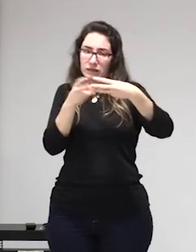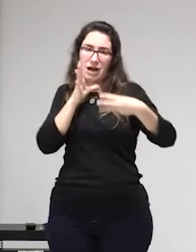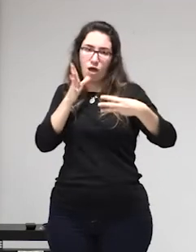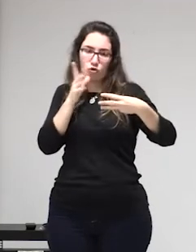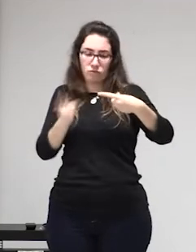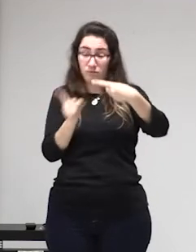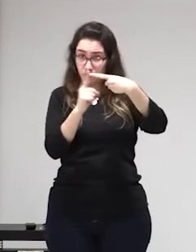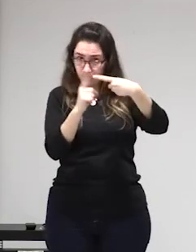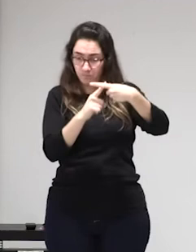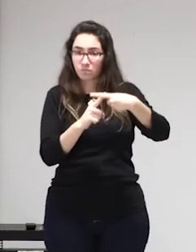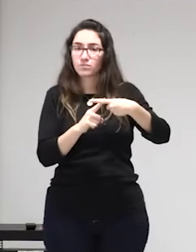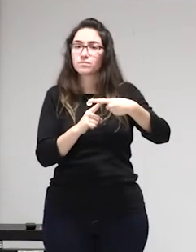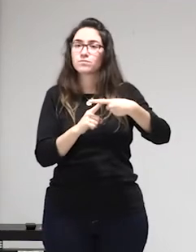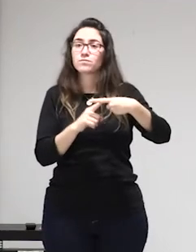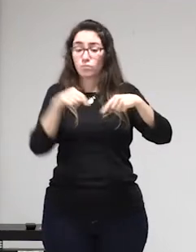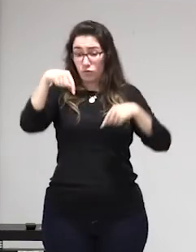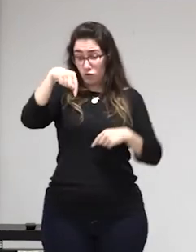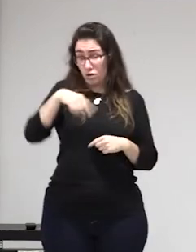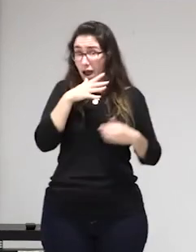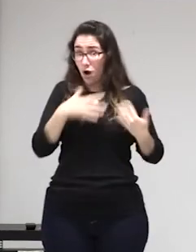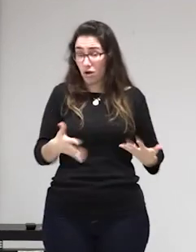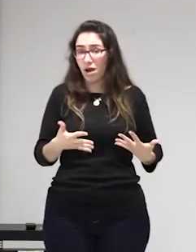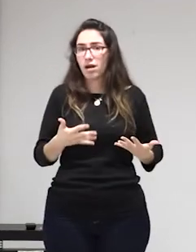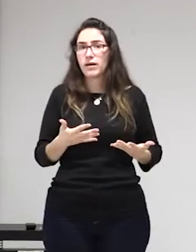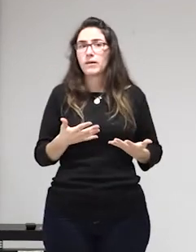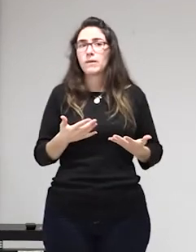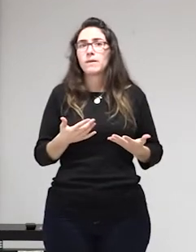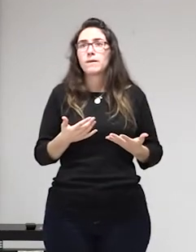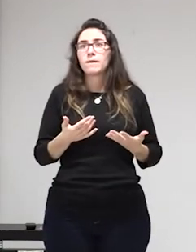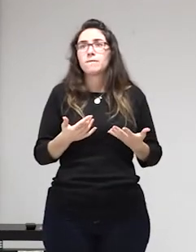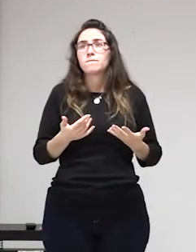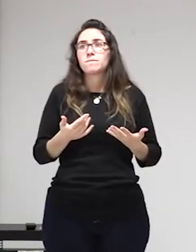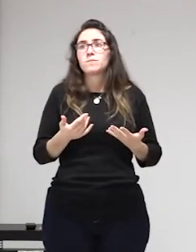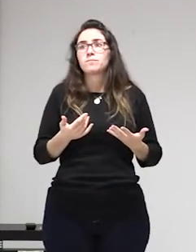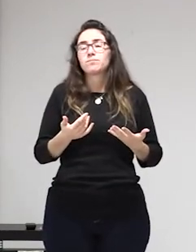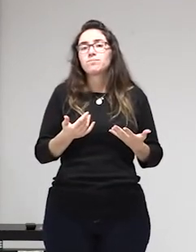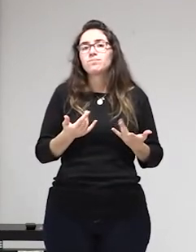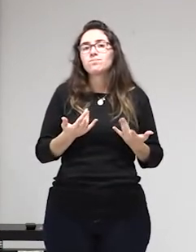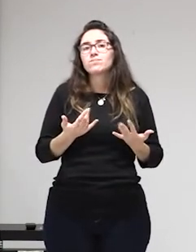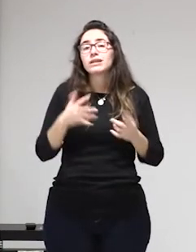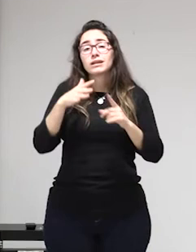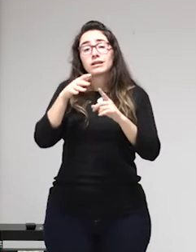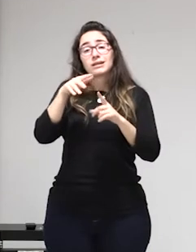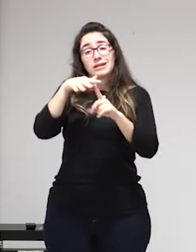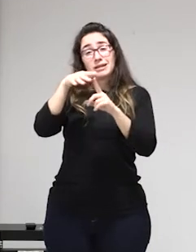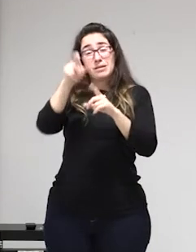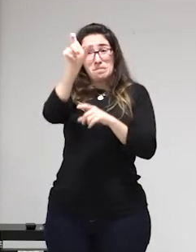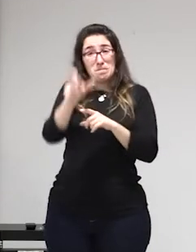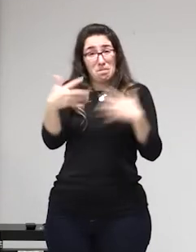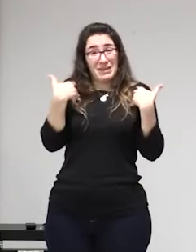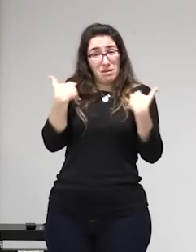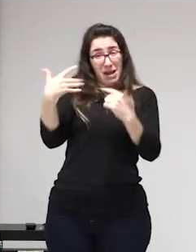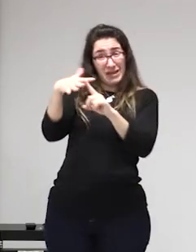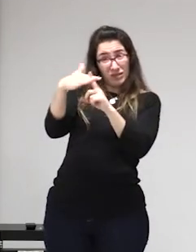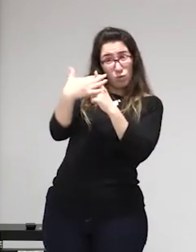quizás mi futuro laboral en el caso de que yo quise dejar el trabajo sexual no peligraría tanto la gente estaría pues